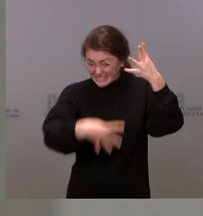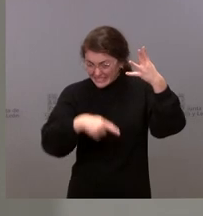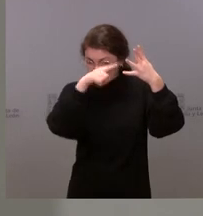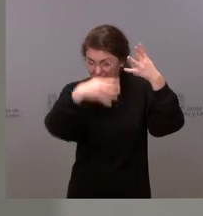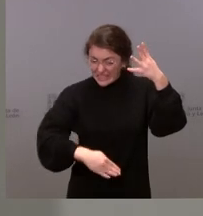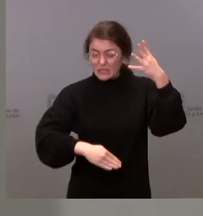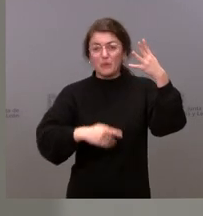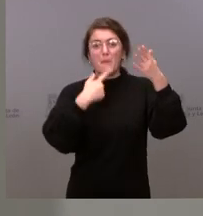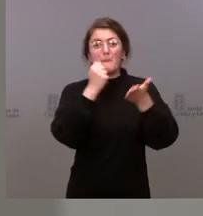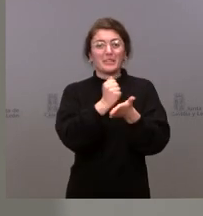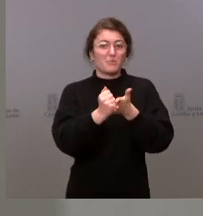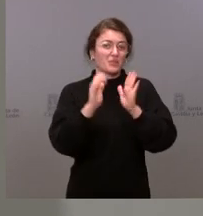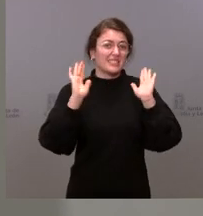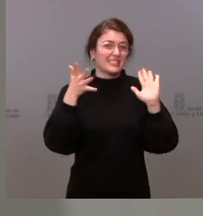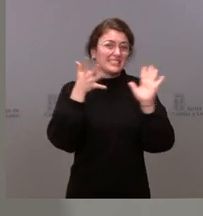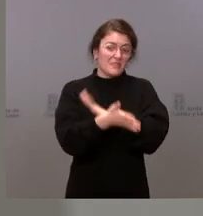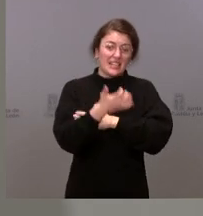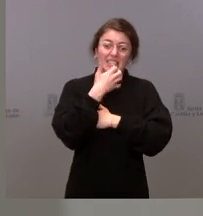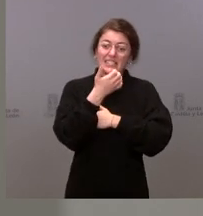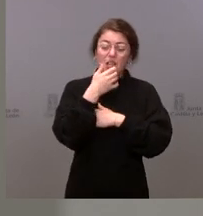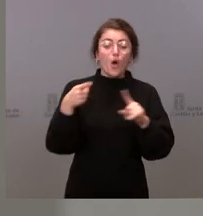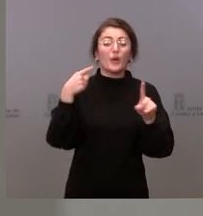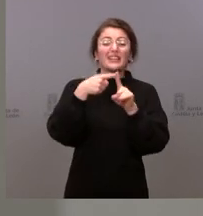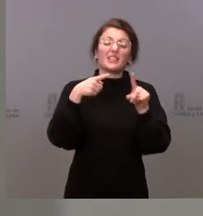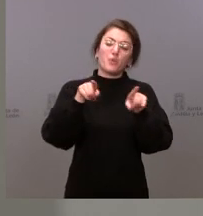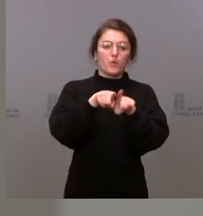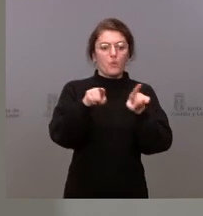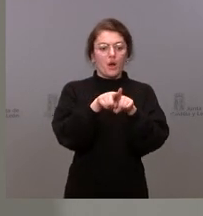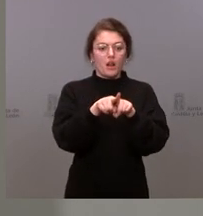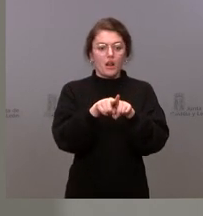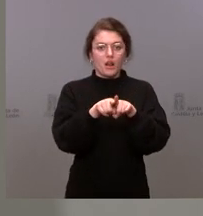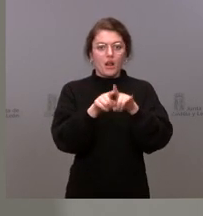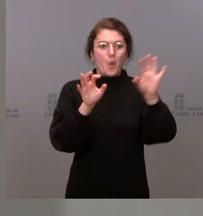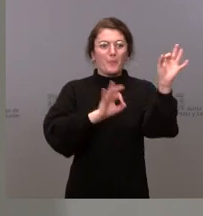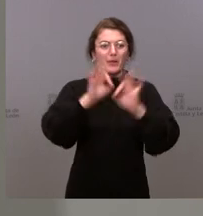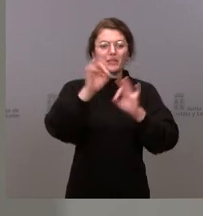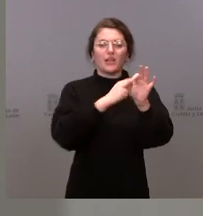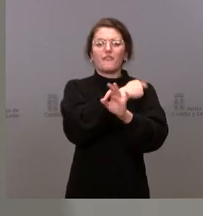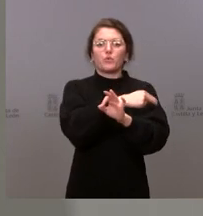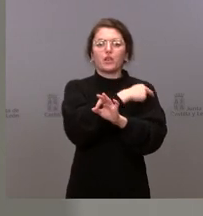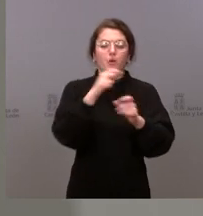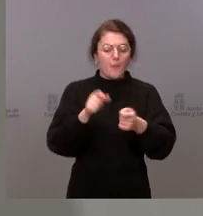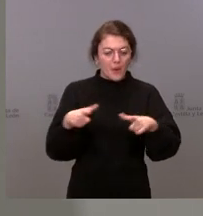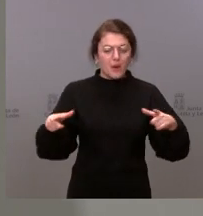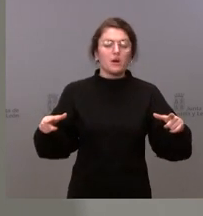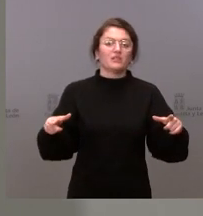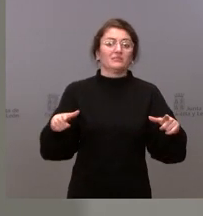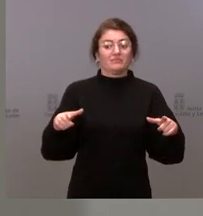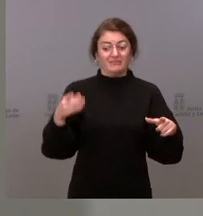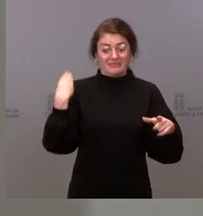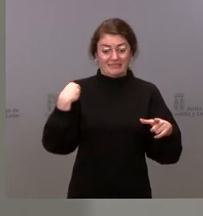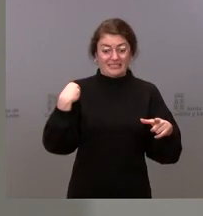de instaurar el pasaporte es incrementar las tasas de vacunación y los números nos dicen